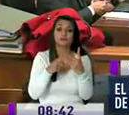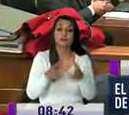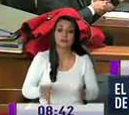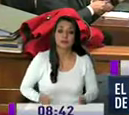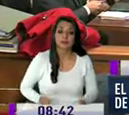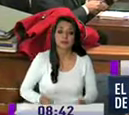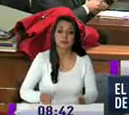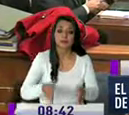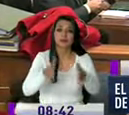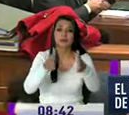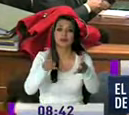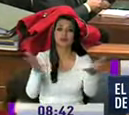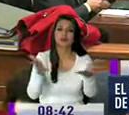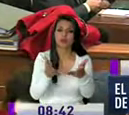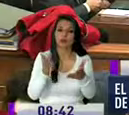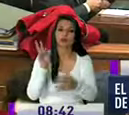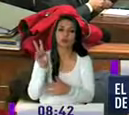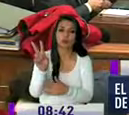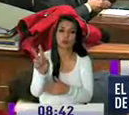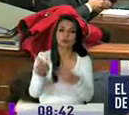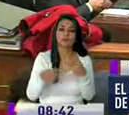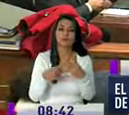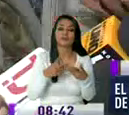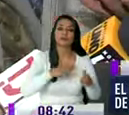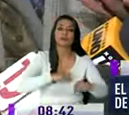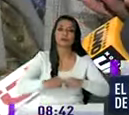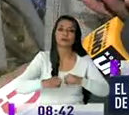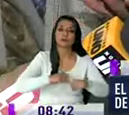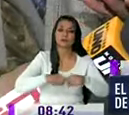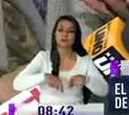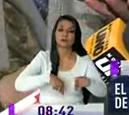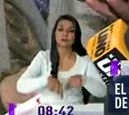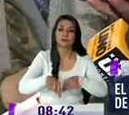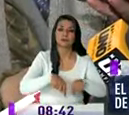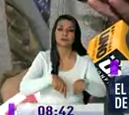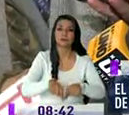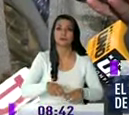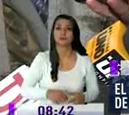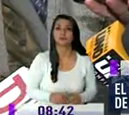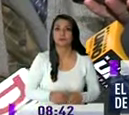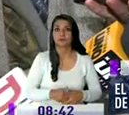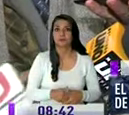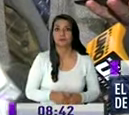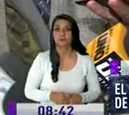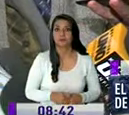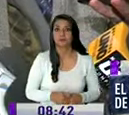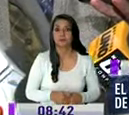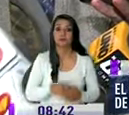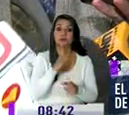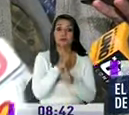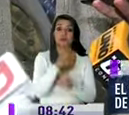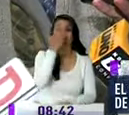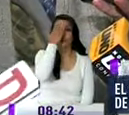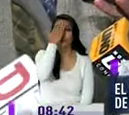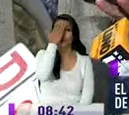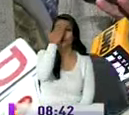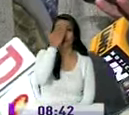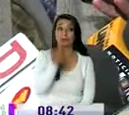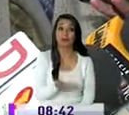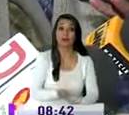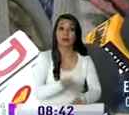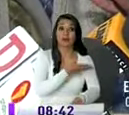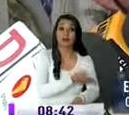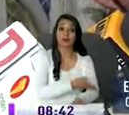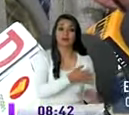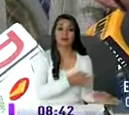vial del sistema integrado de transporte y gestión de tráfico que va justamente a cerrar una brecha o una postergación en